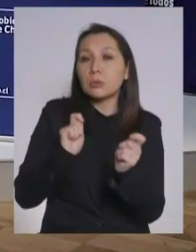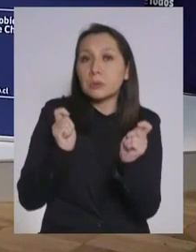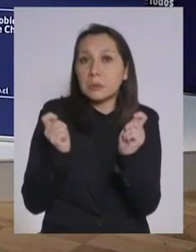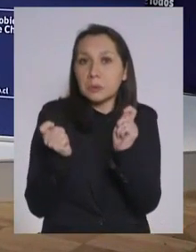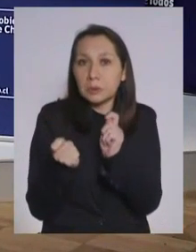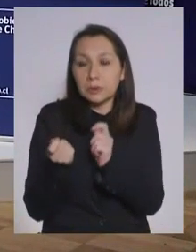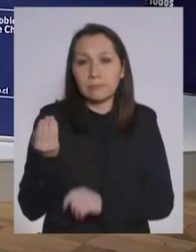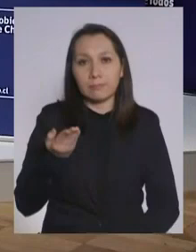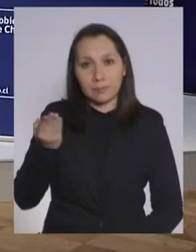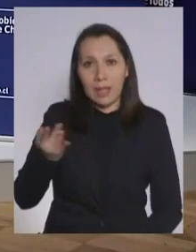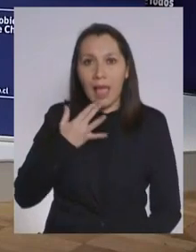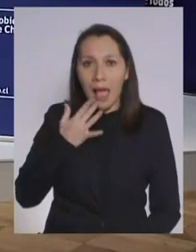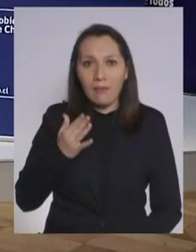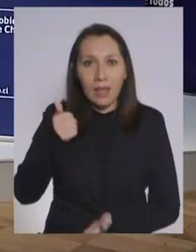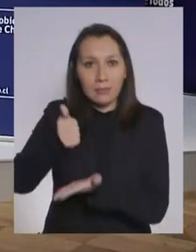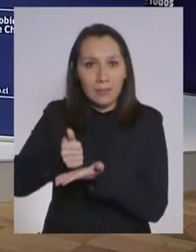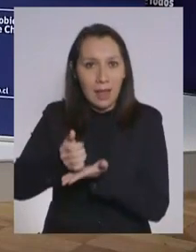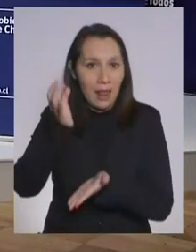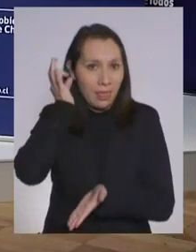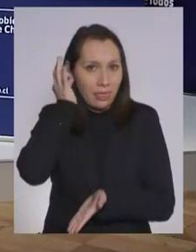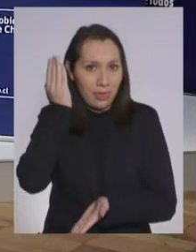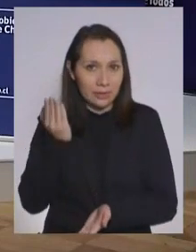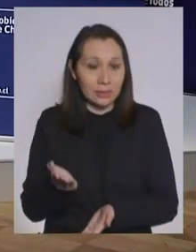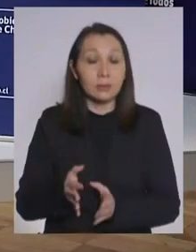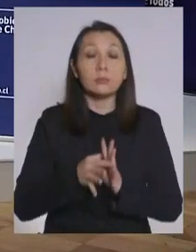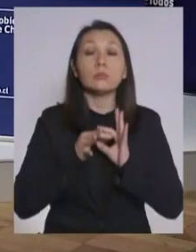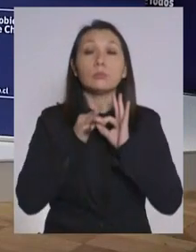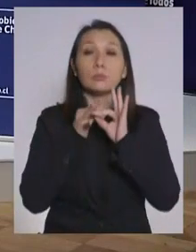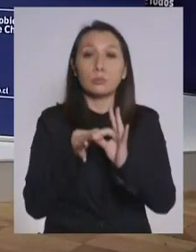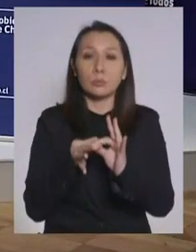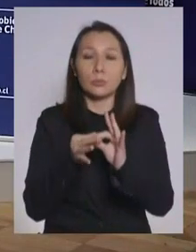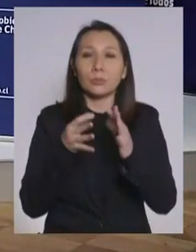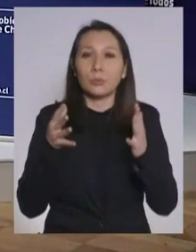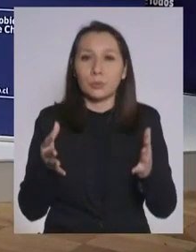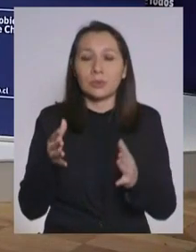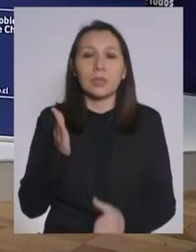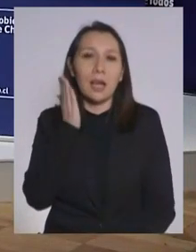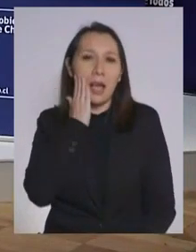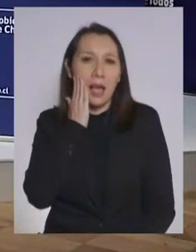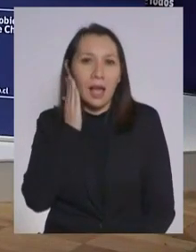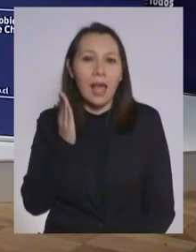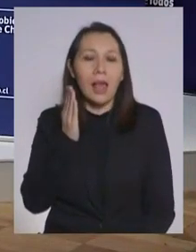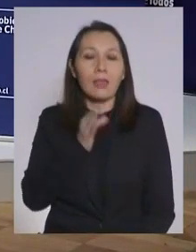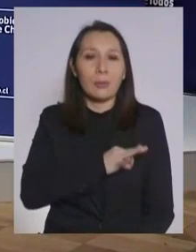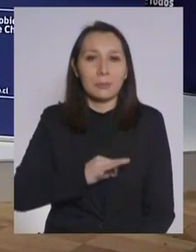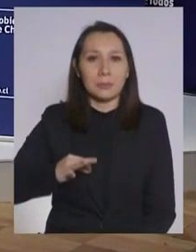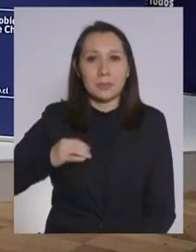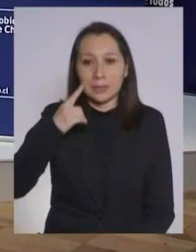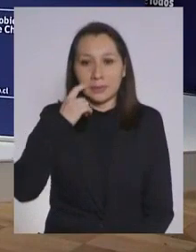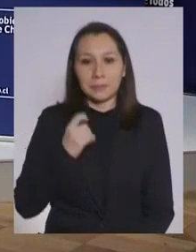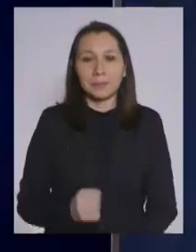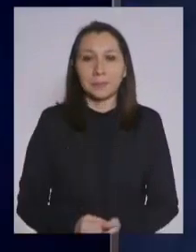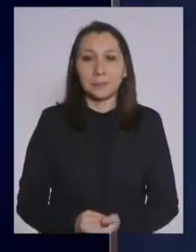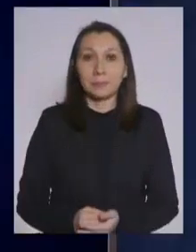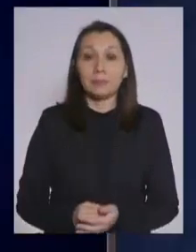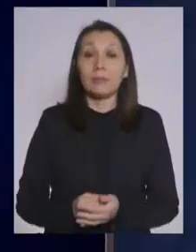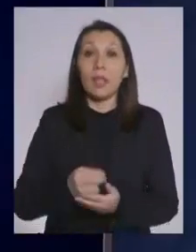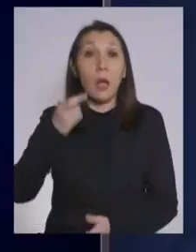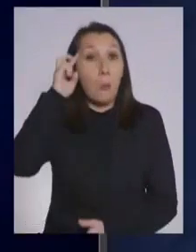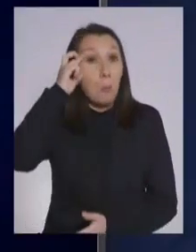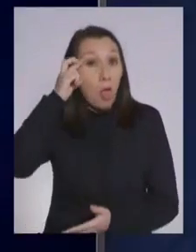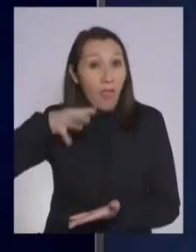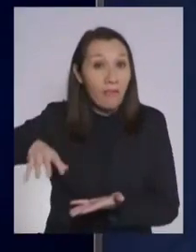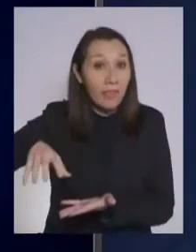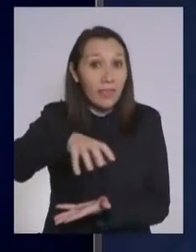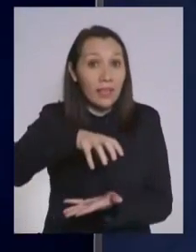cedo la palabra. Muchas gracias, querido ministro. Para Providencia,